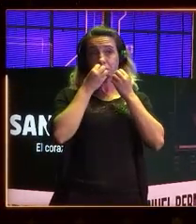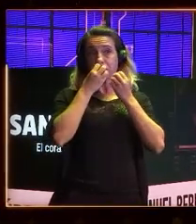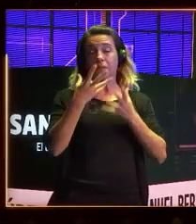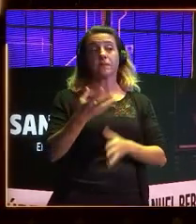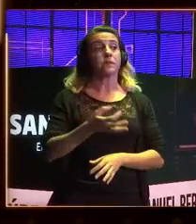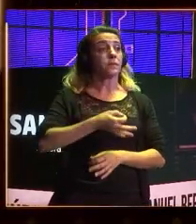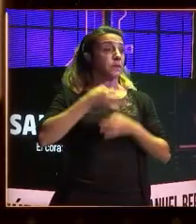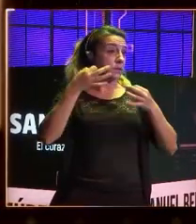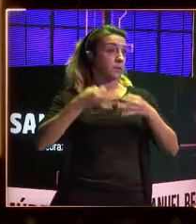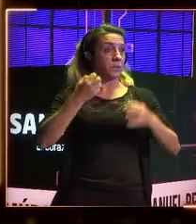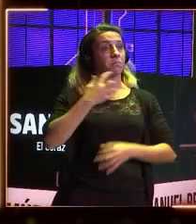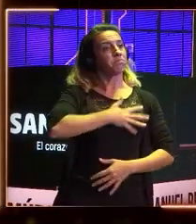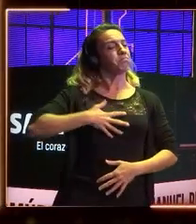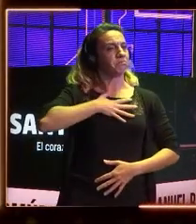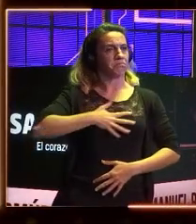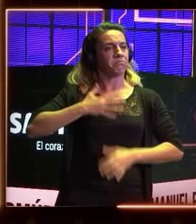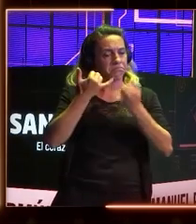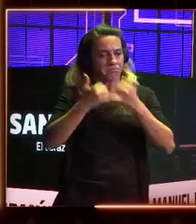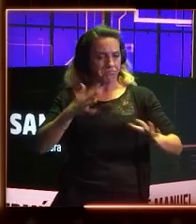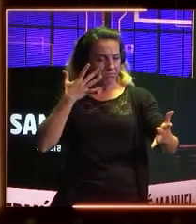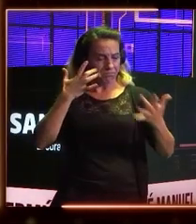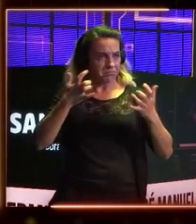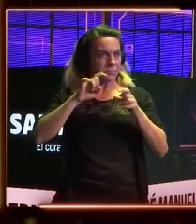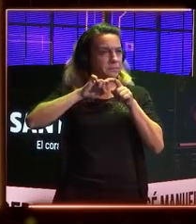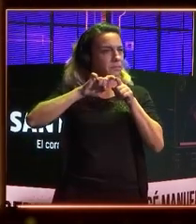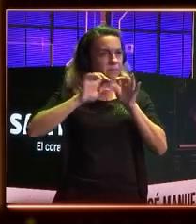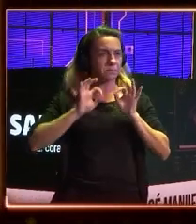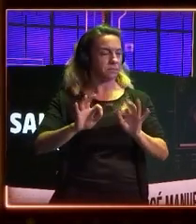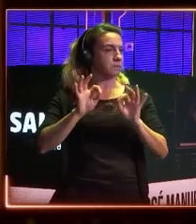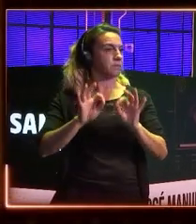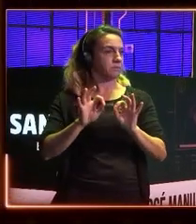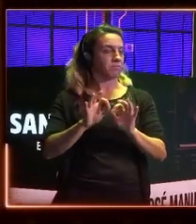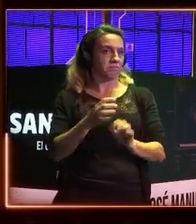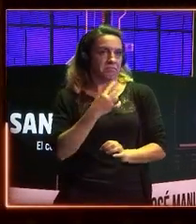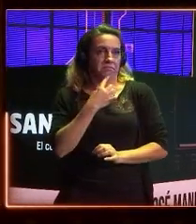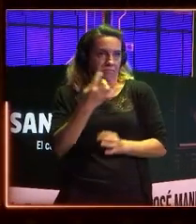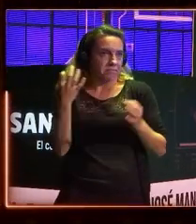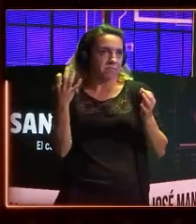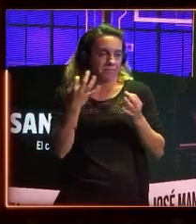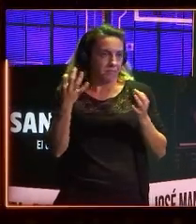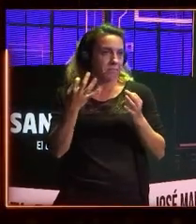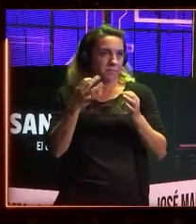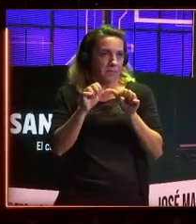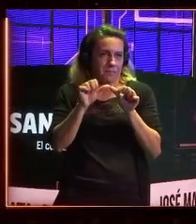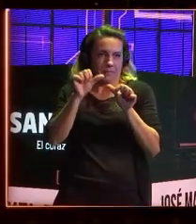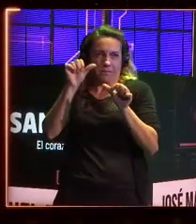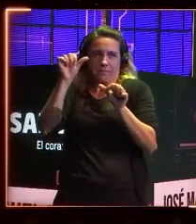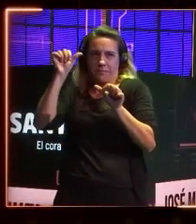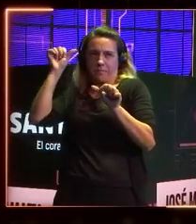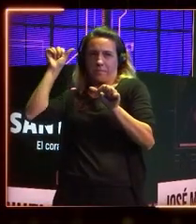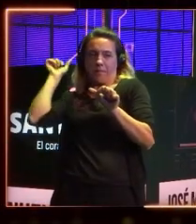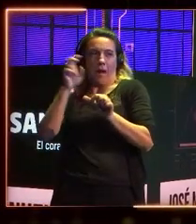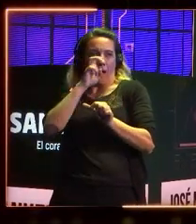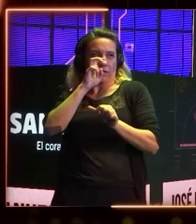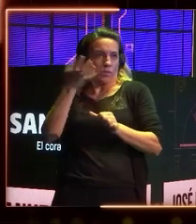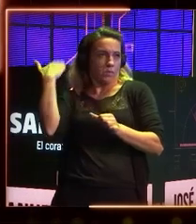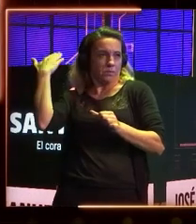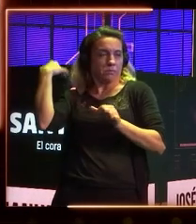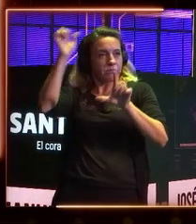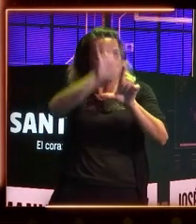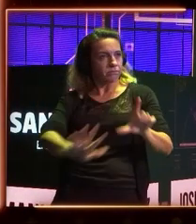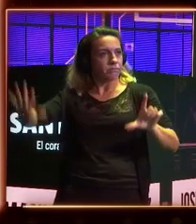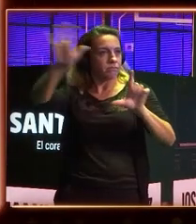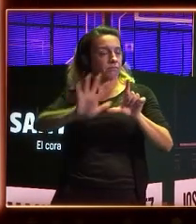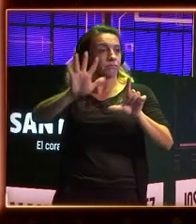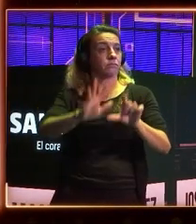de esta magnitud e importancia y hay que decirlo, es el más longevo de todo el país y lo